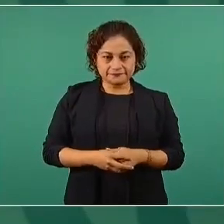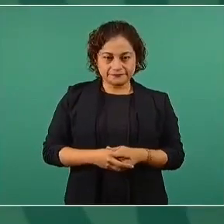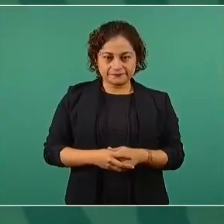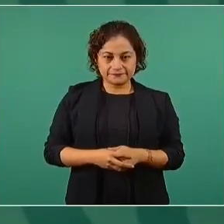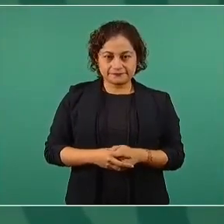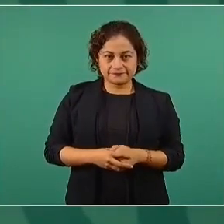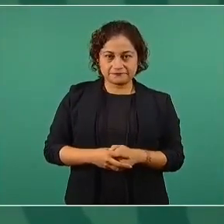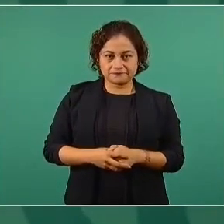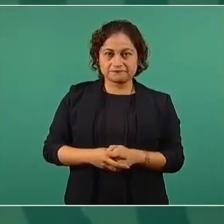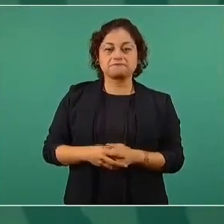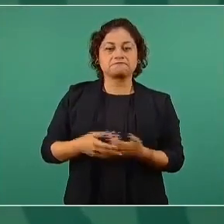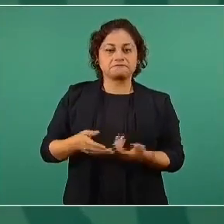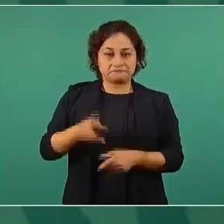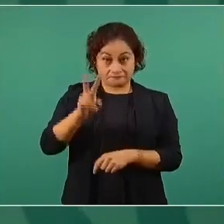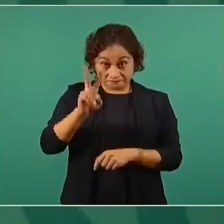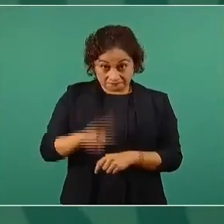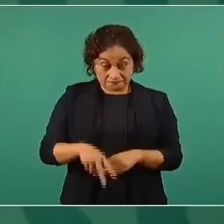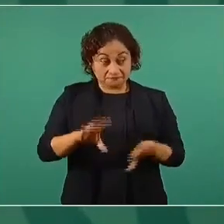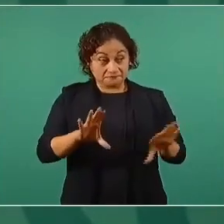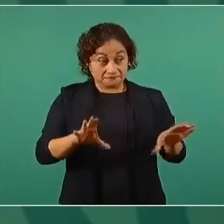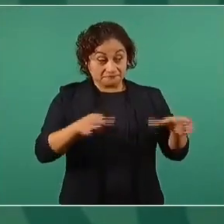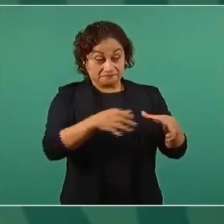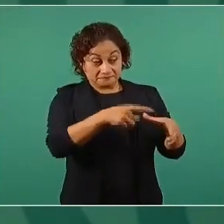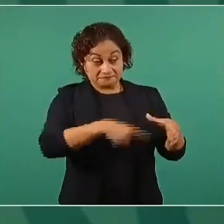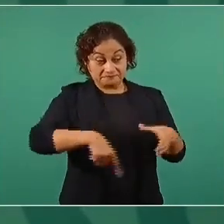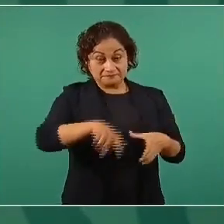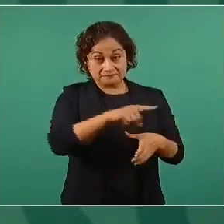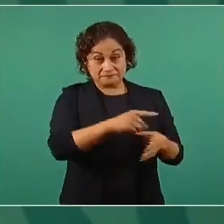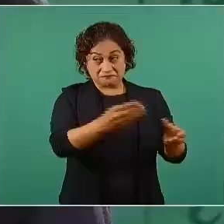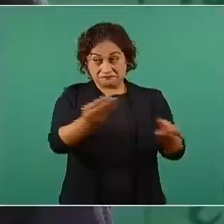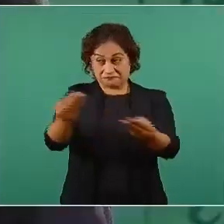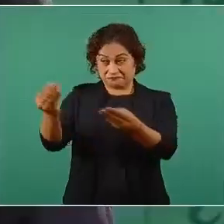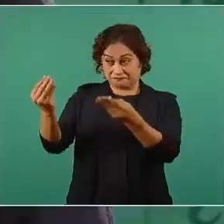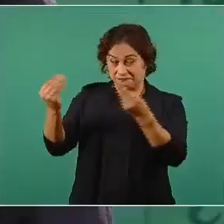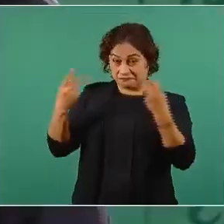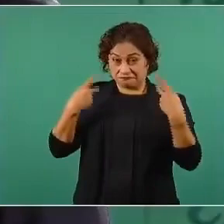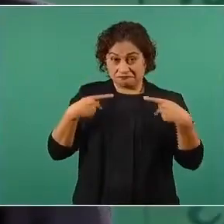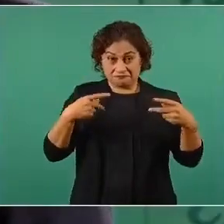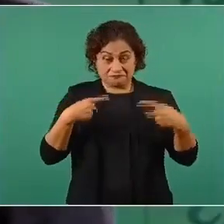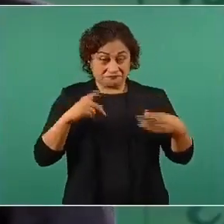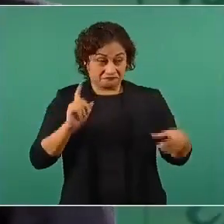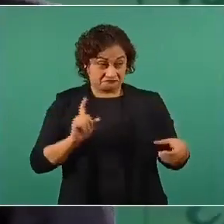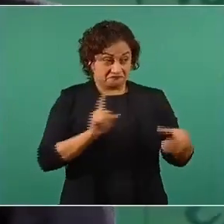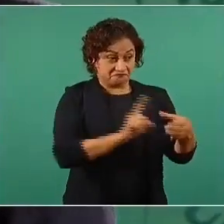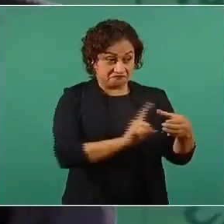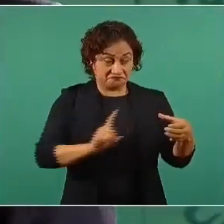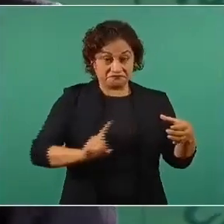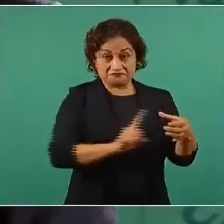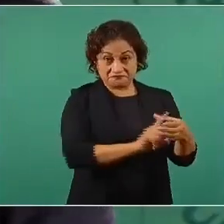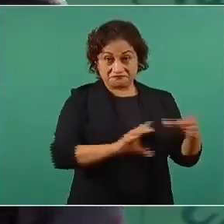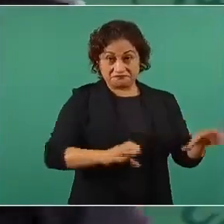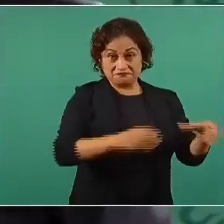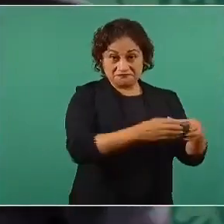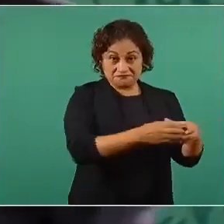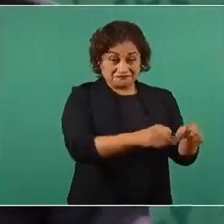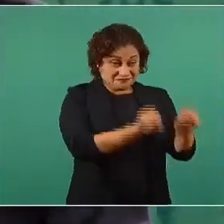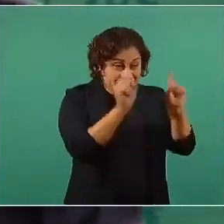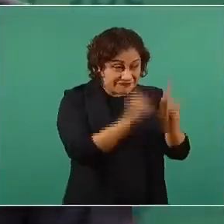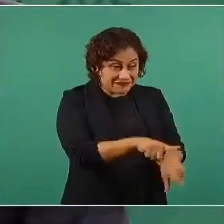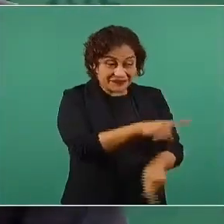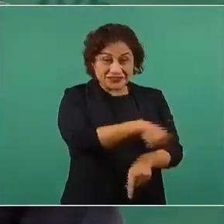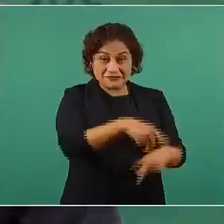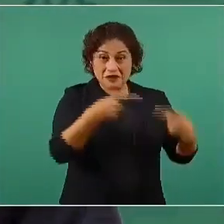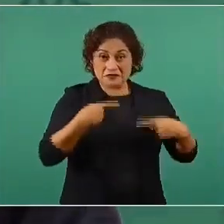Líderes políticos de partidos que habían engañado durante